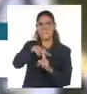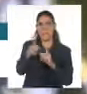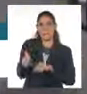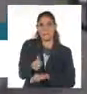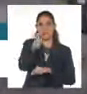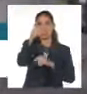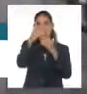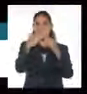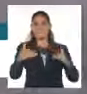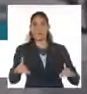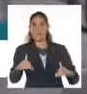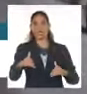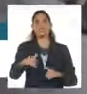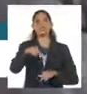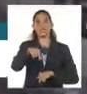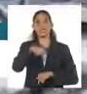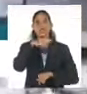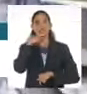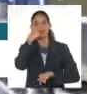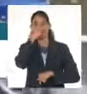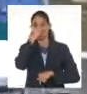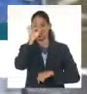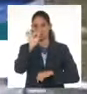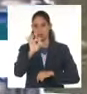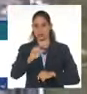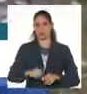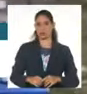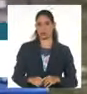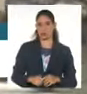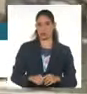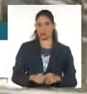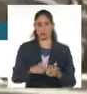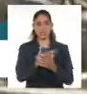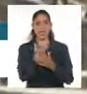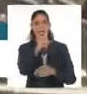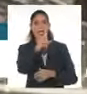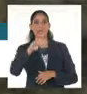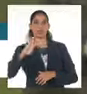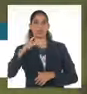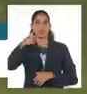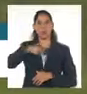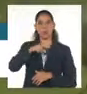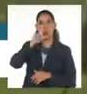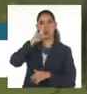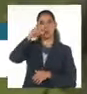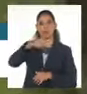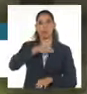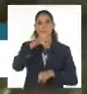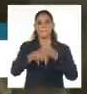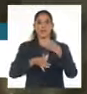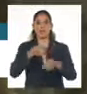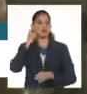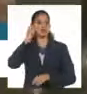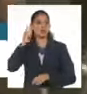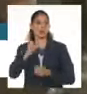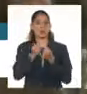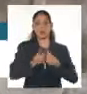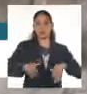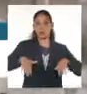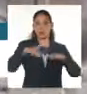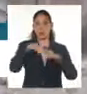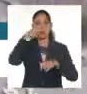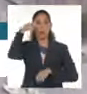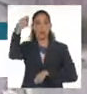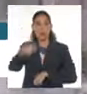formulada el cateca el 14 de junio la diplomática presentó las declaraciones en referencia a los planes del mandatario ucraniano